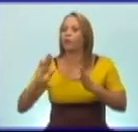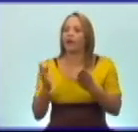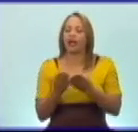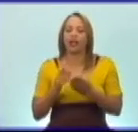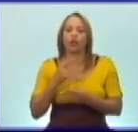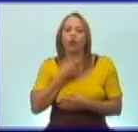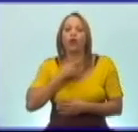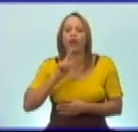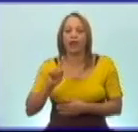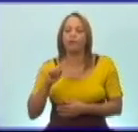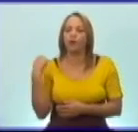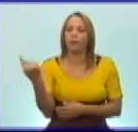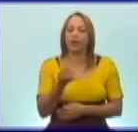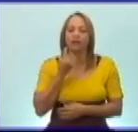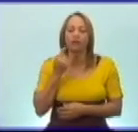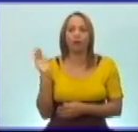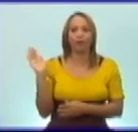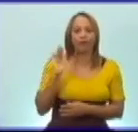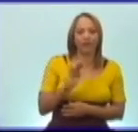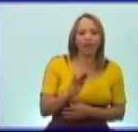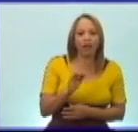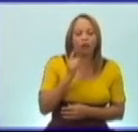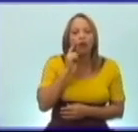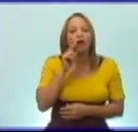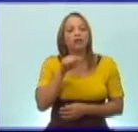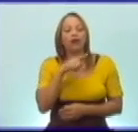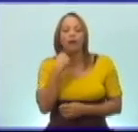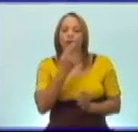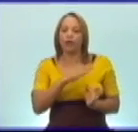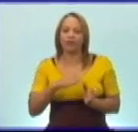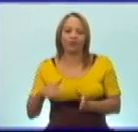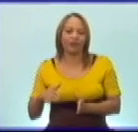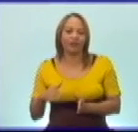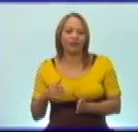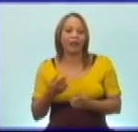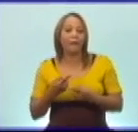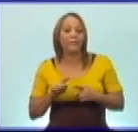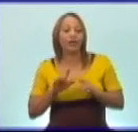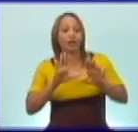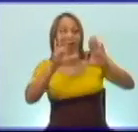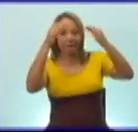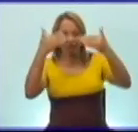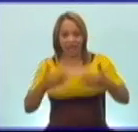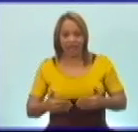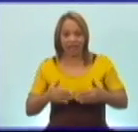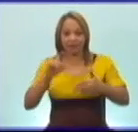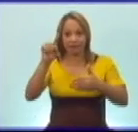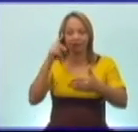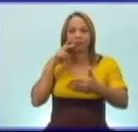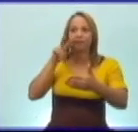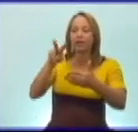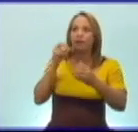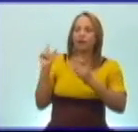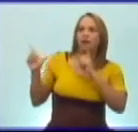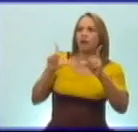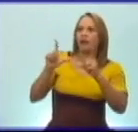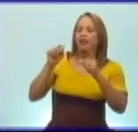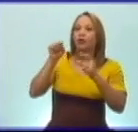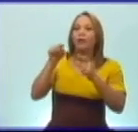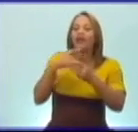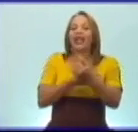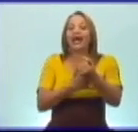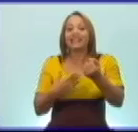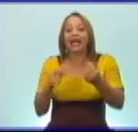Cuando regresaron, estaba muerto, pero en la pared vieron asombrados con la